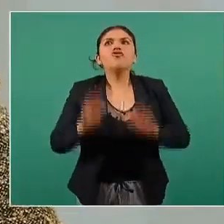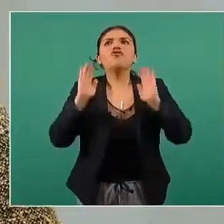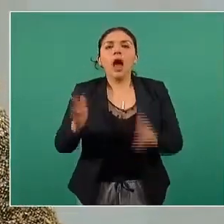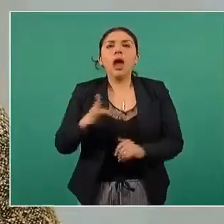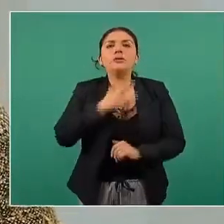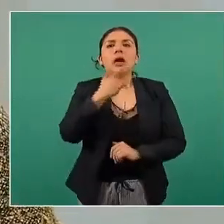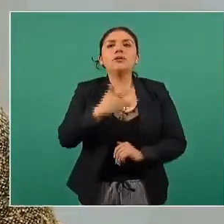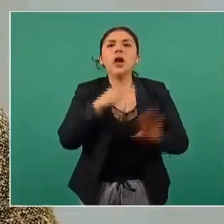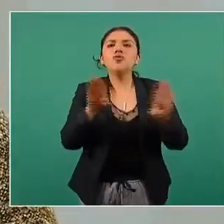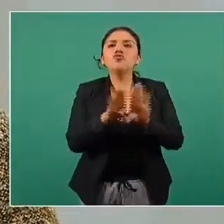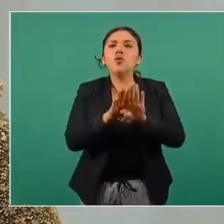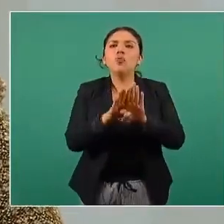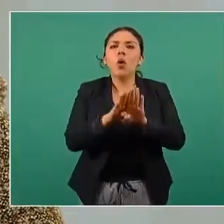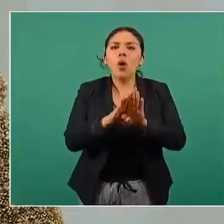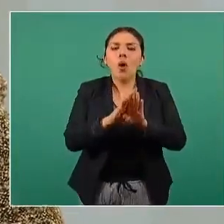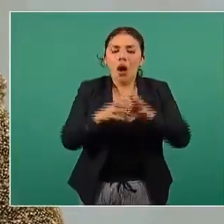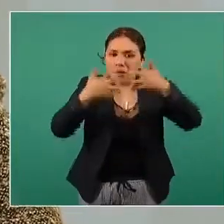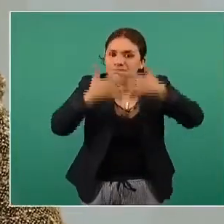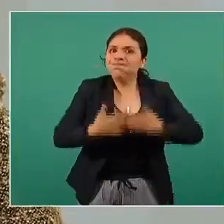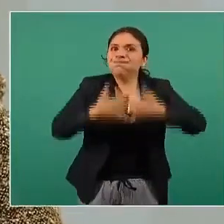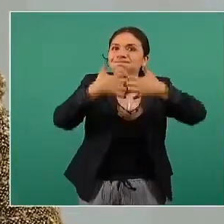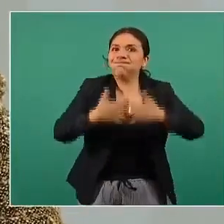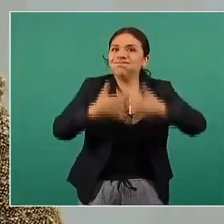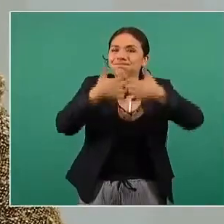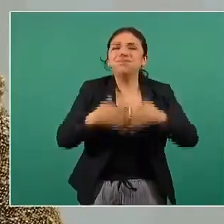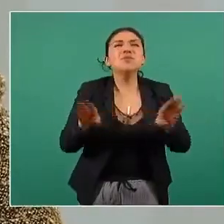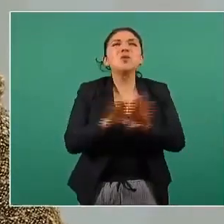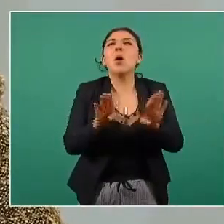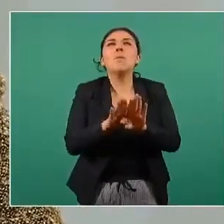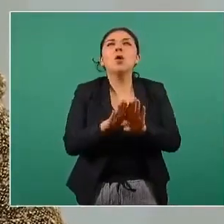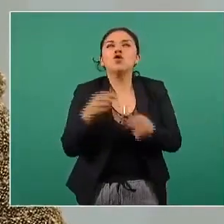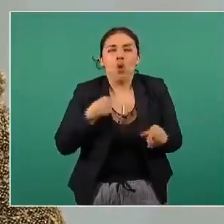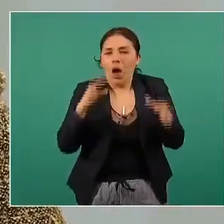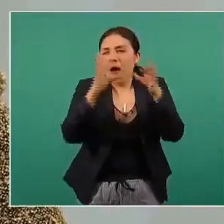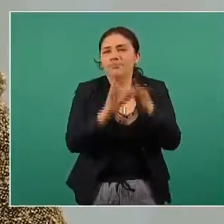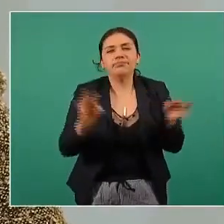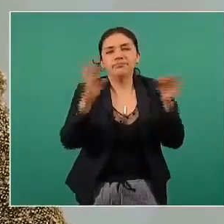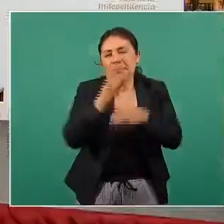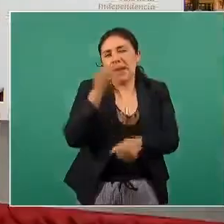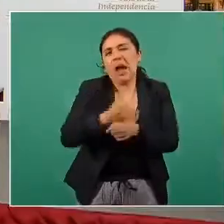activa ciertos mecanismos y para hablar en términos como muy